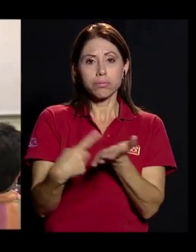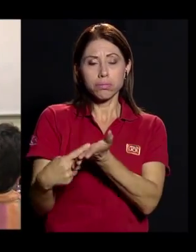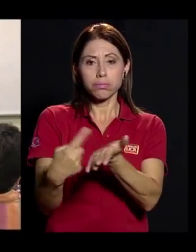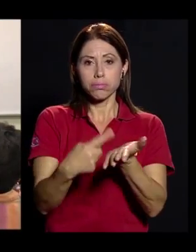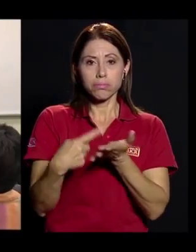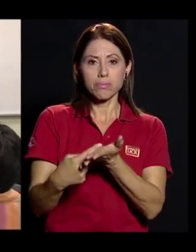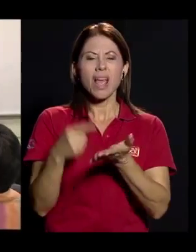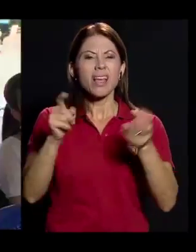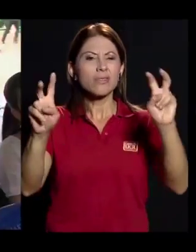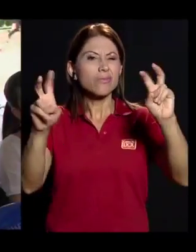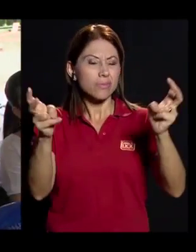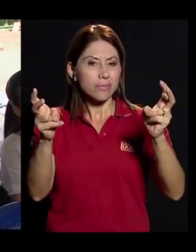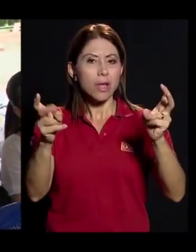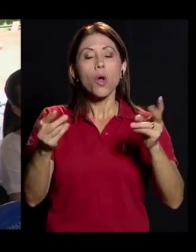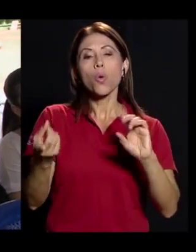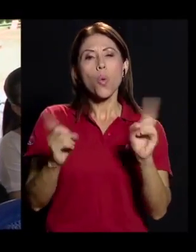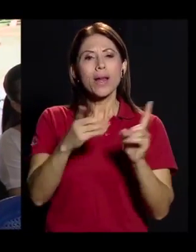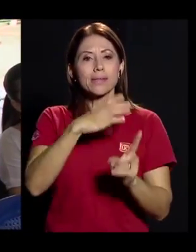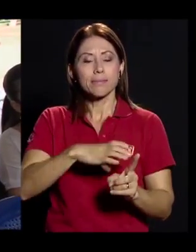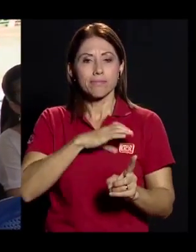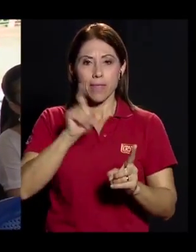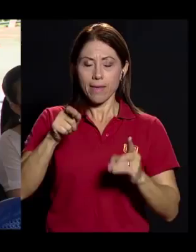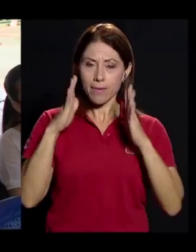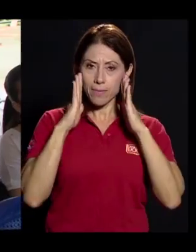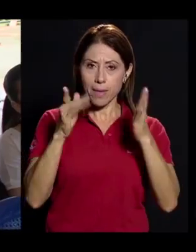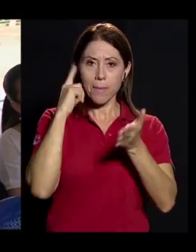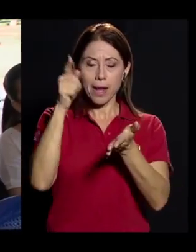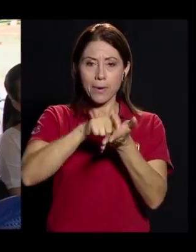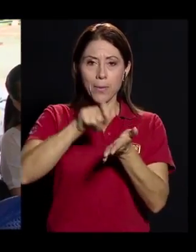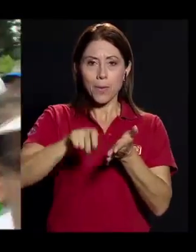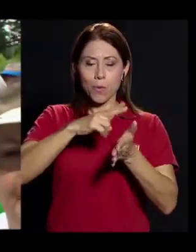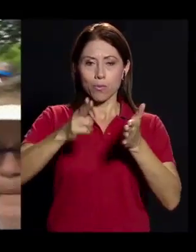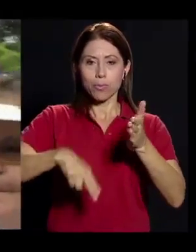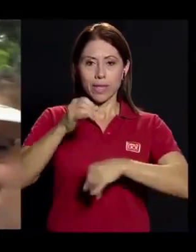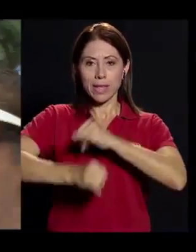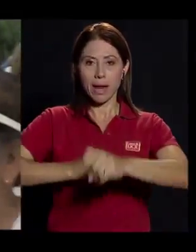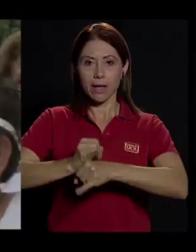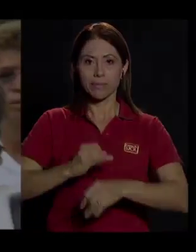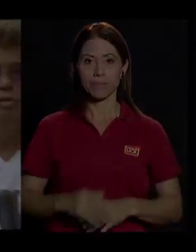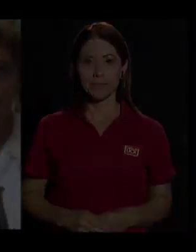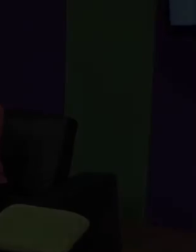tratará sólo los elementos que deben tomarse en cuenta para redactar una convención internacional.